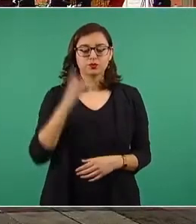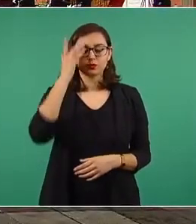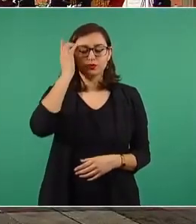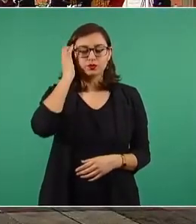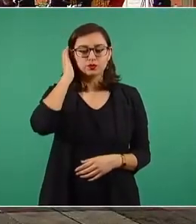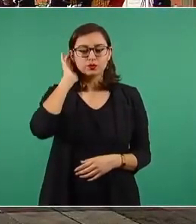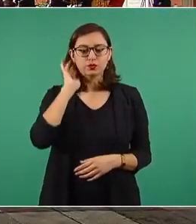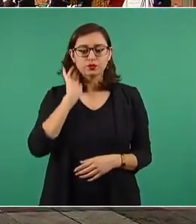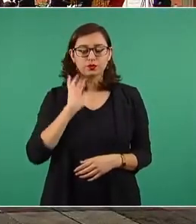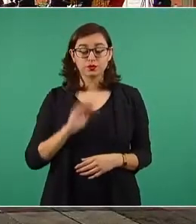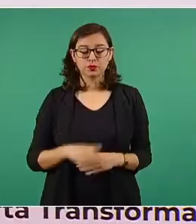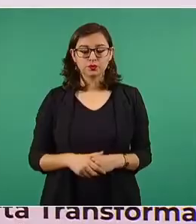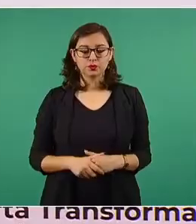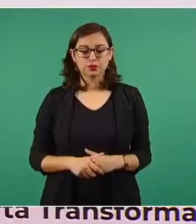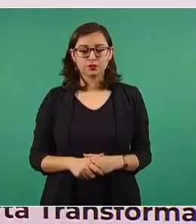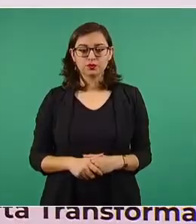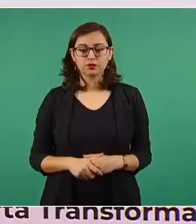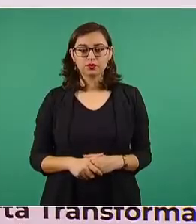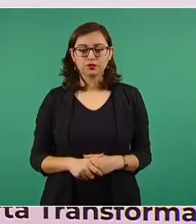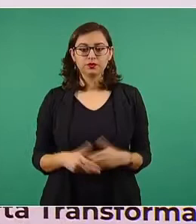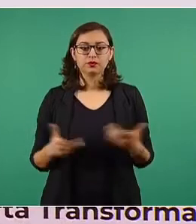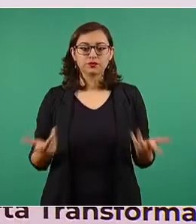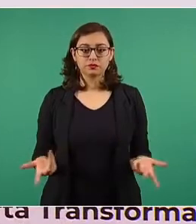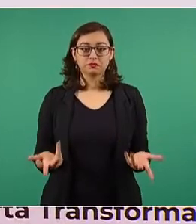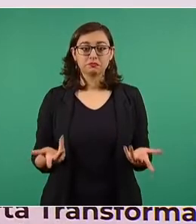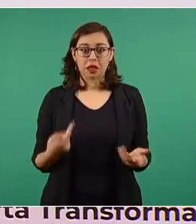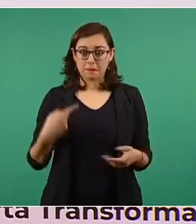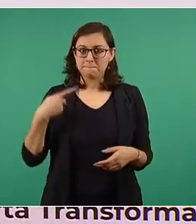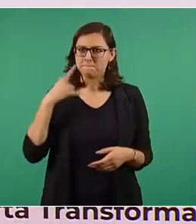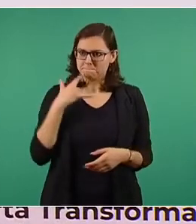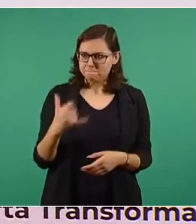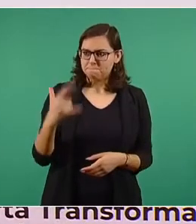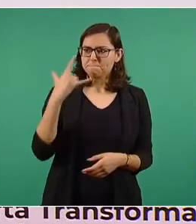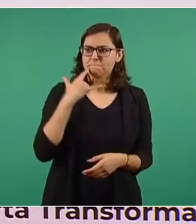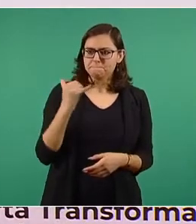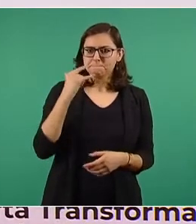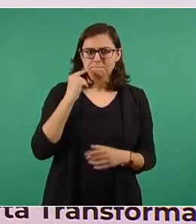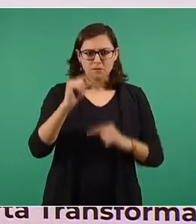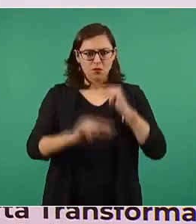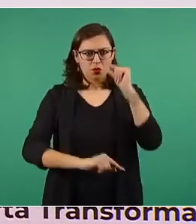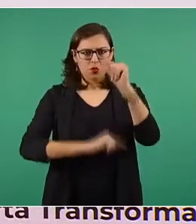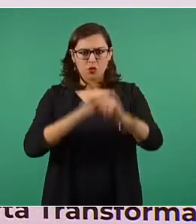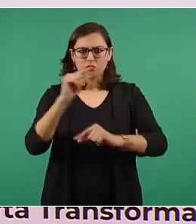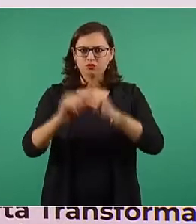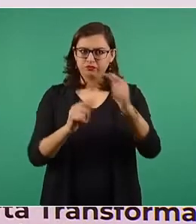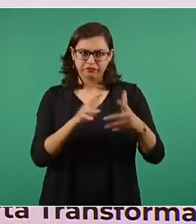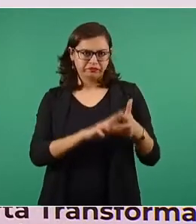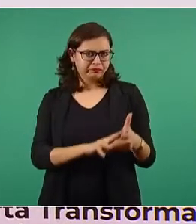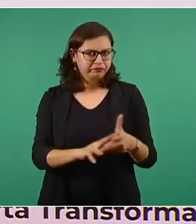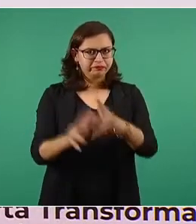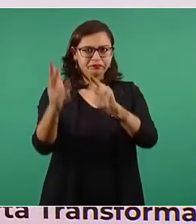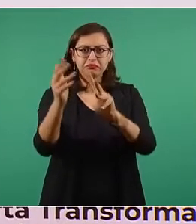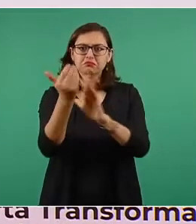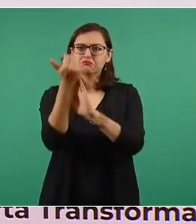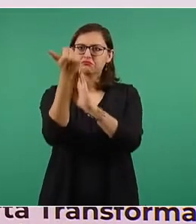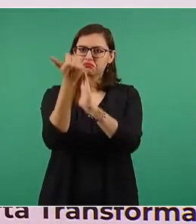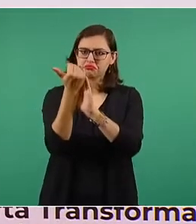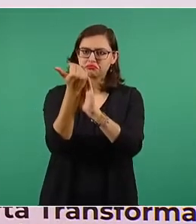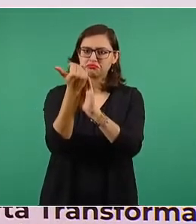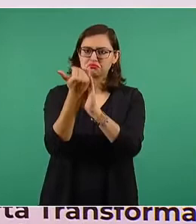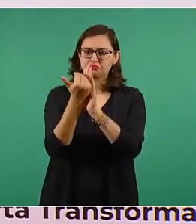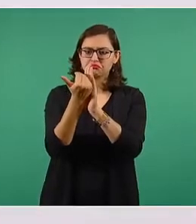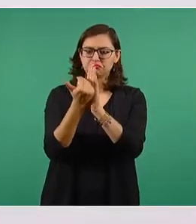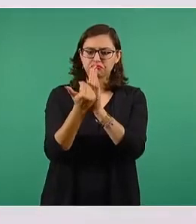ha ido bajando la incidencia delictiva. En el tiempo que llevamos en el gobierno, los